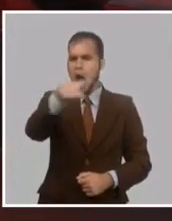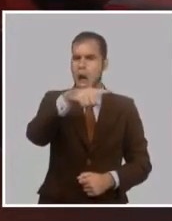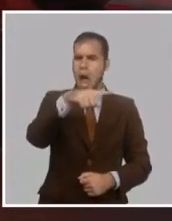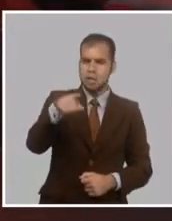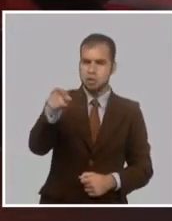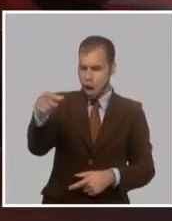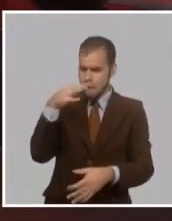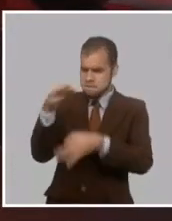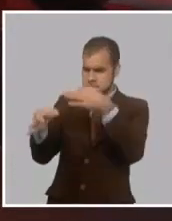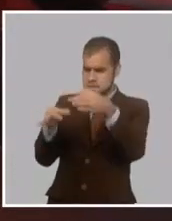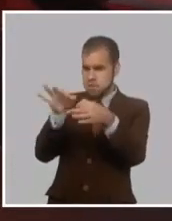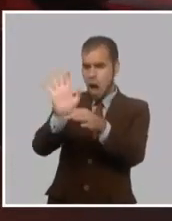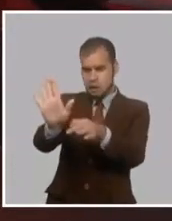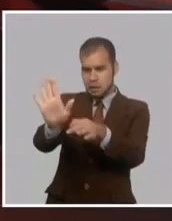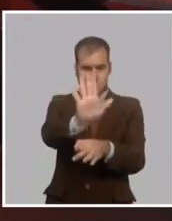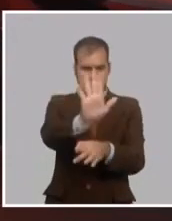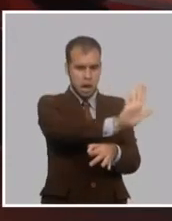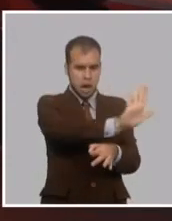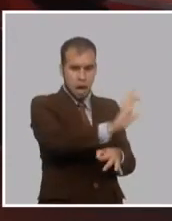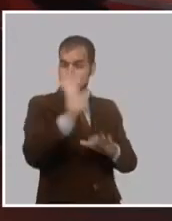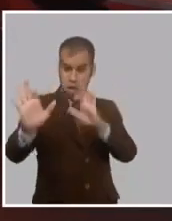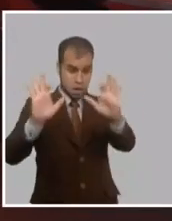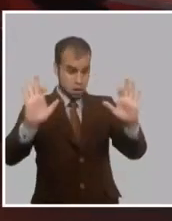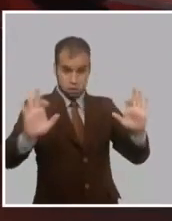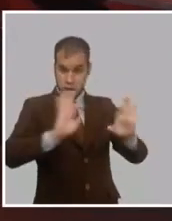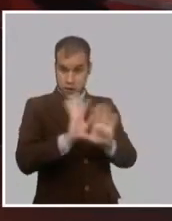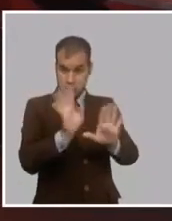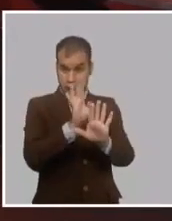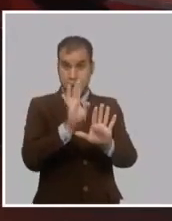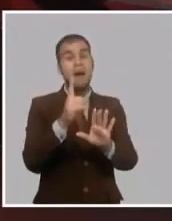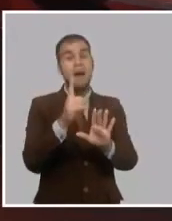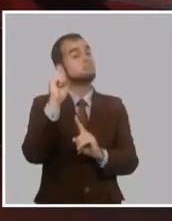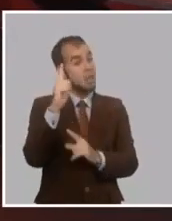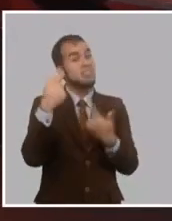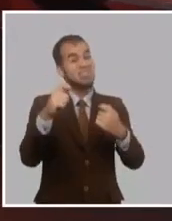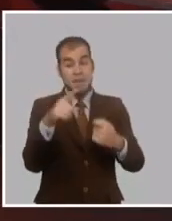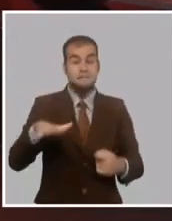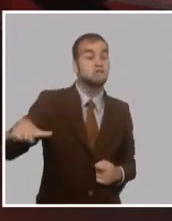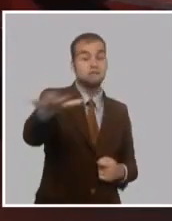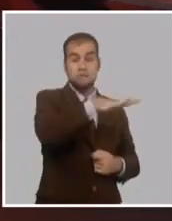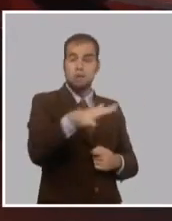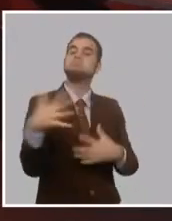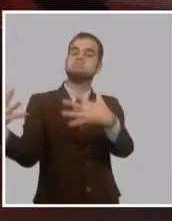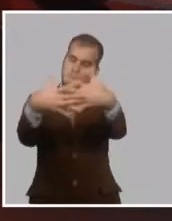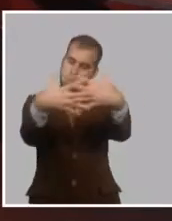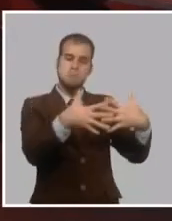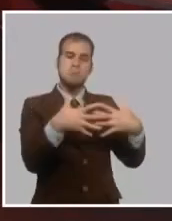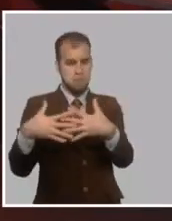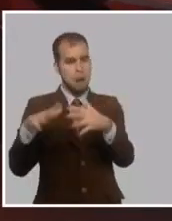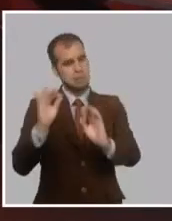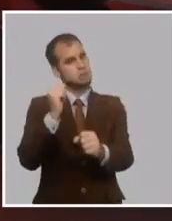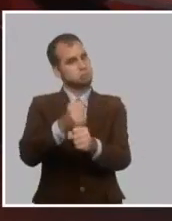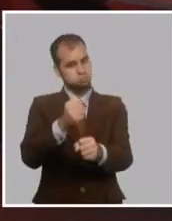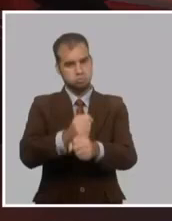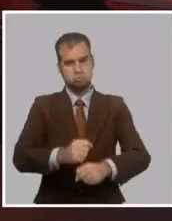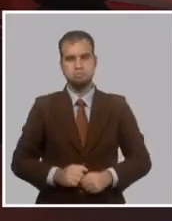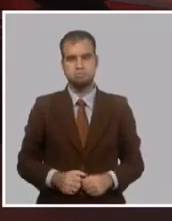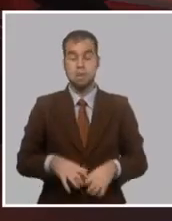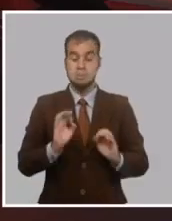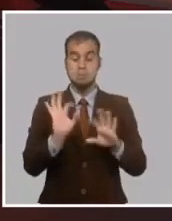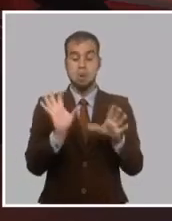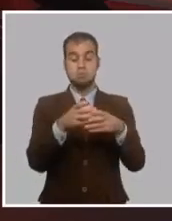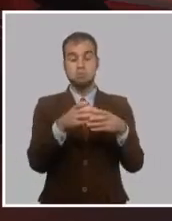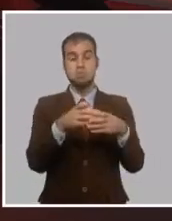criterios diversos. Creo que también es parte de los elementos que acaba de discutir el Congreso del Partido, el papel que le corresponde al Partido Comunista como partido